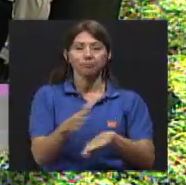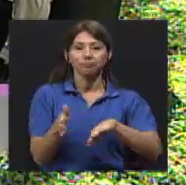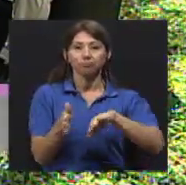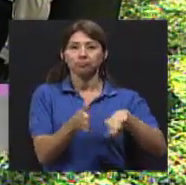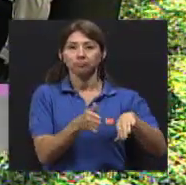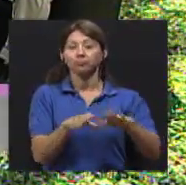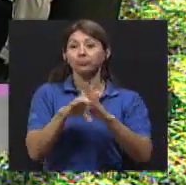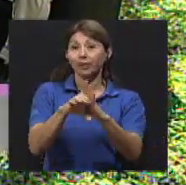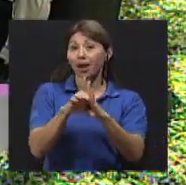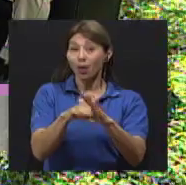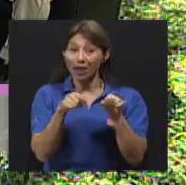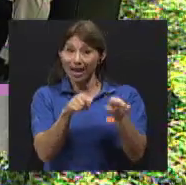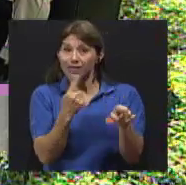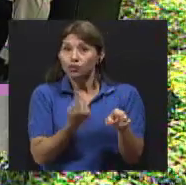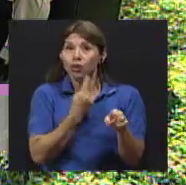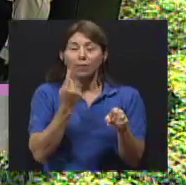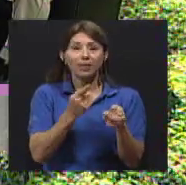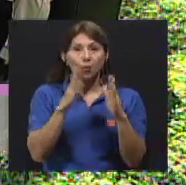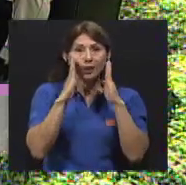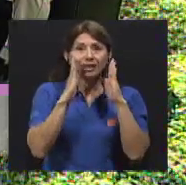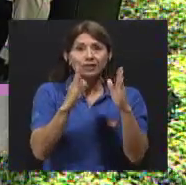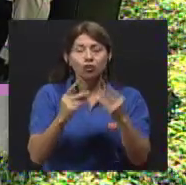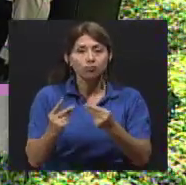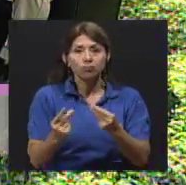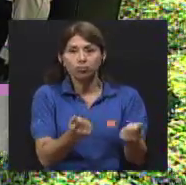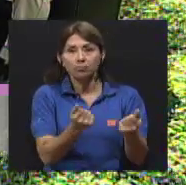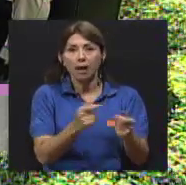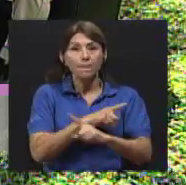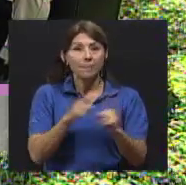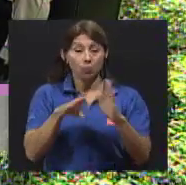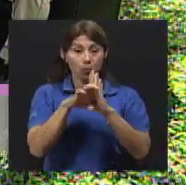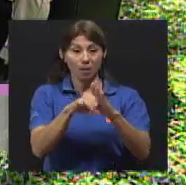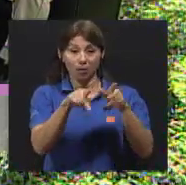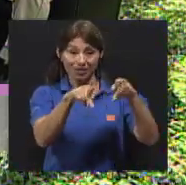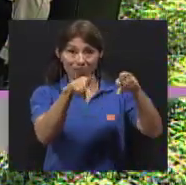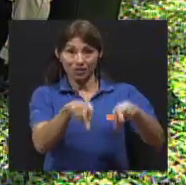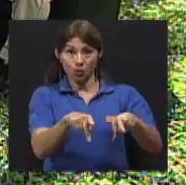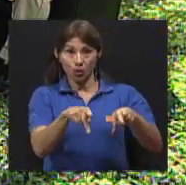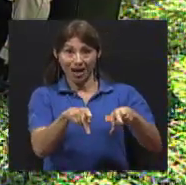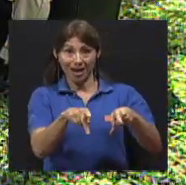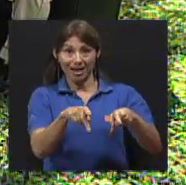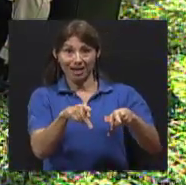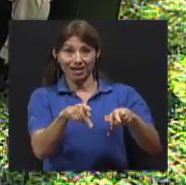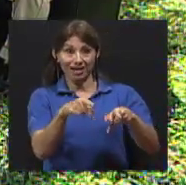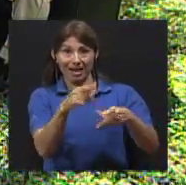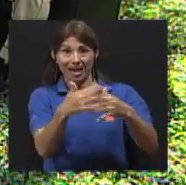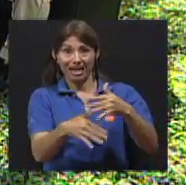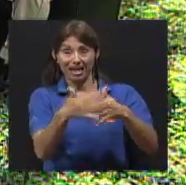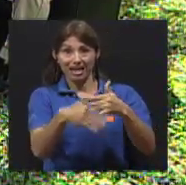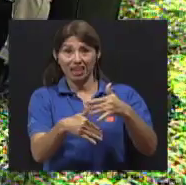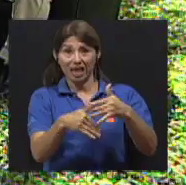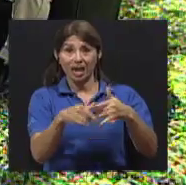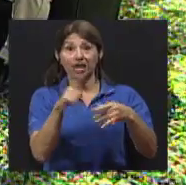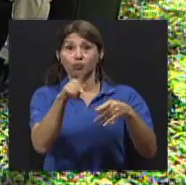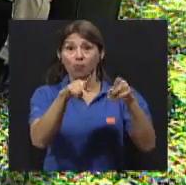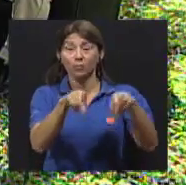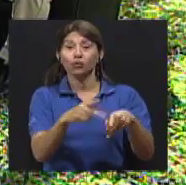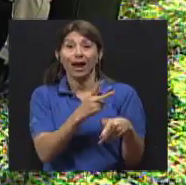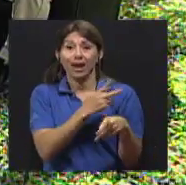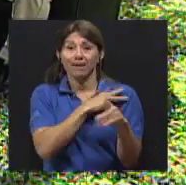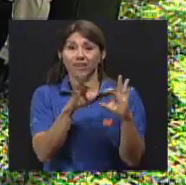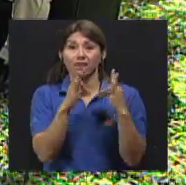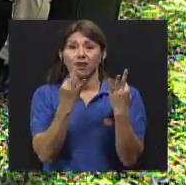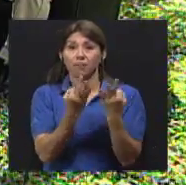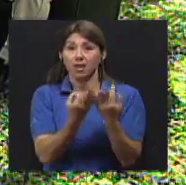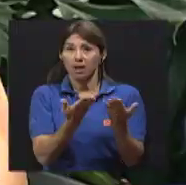que no estamos contemplando, por decir algo, si esa persona que se accidentó es jefe o jefa de familia, y